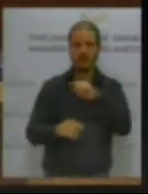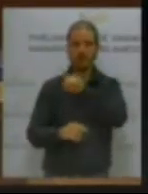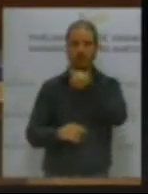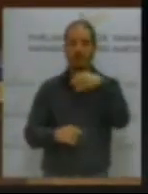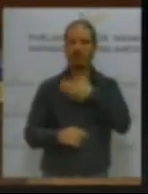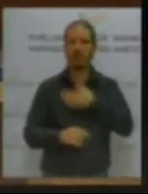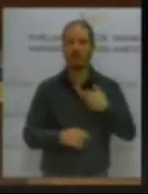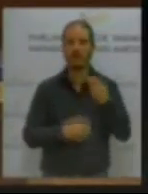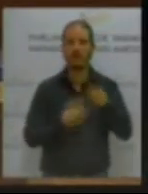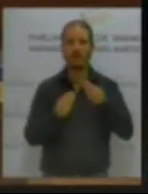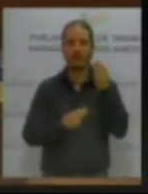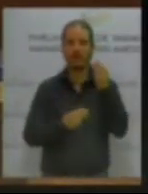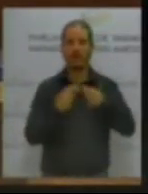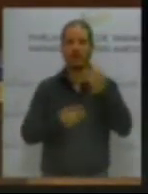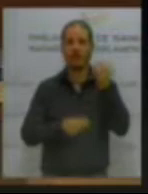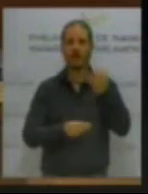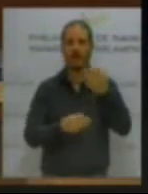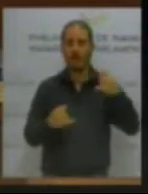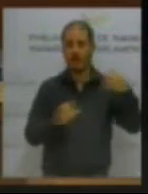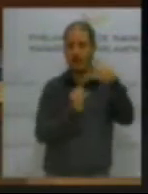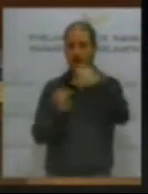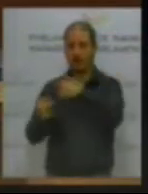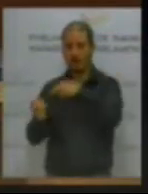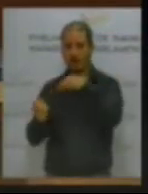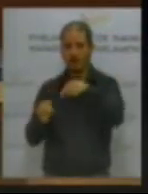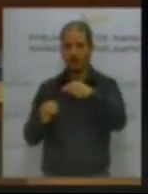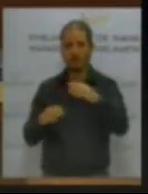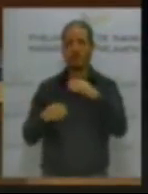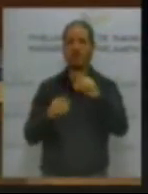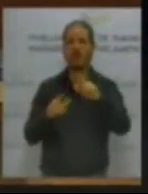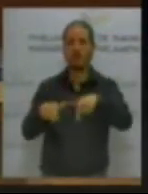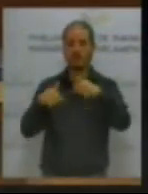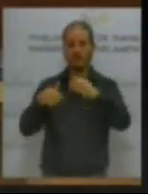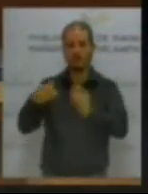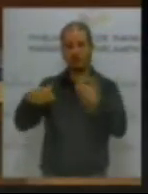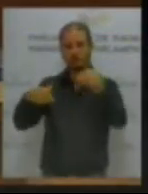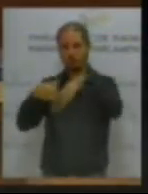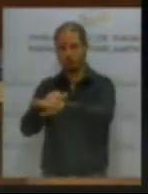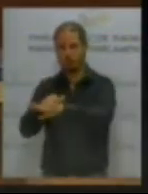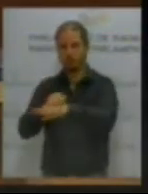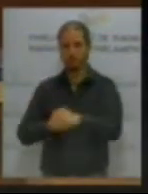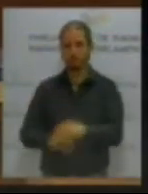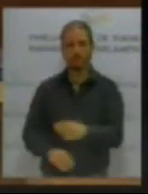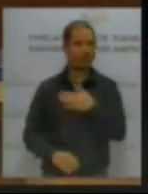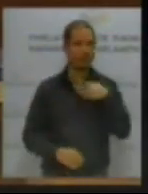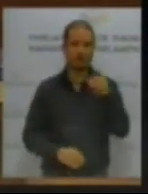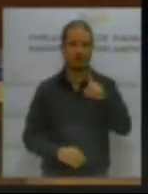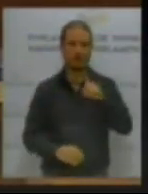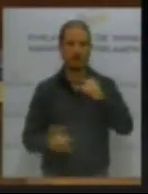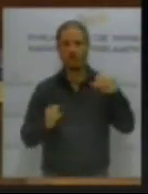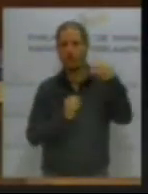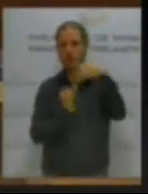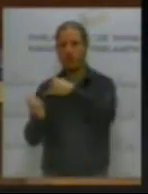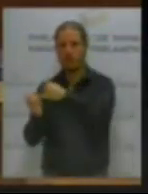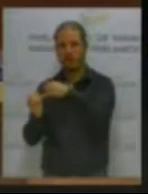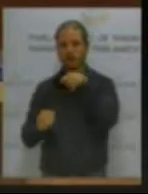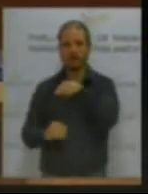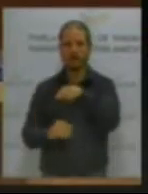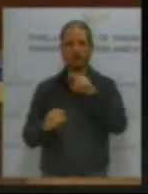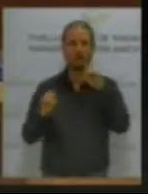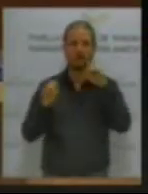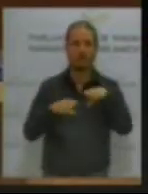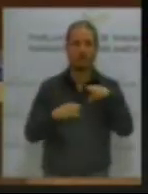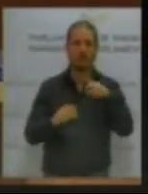ribera. Pues para eso no cuenten con UPN. Nosotros no vamos a consentir que la ribera sea el basurero de toda